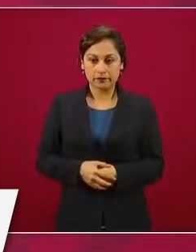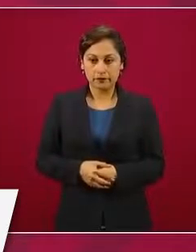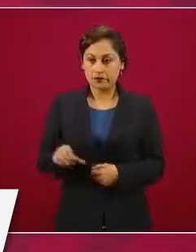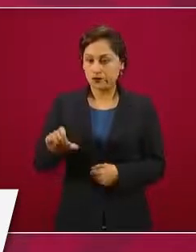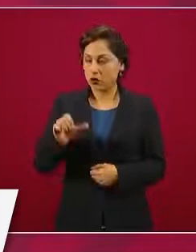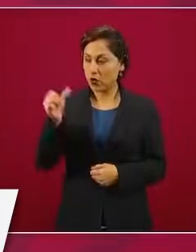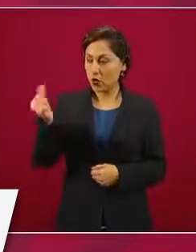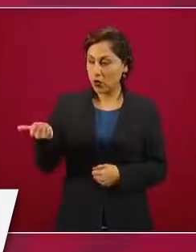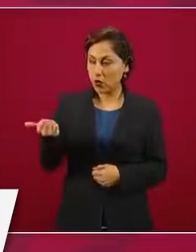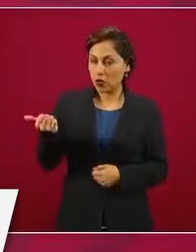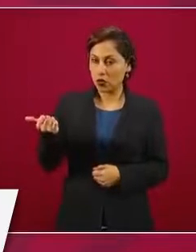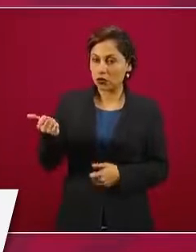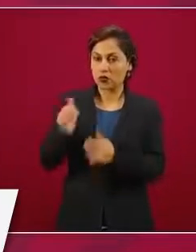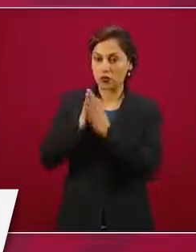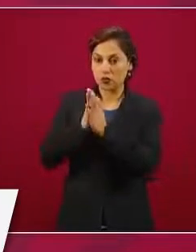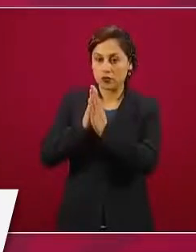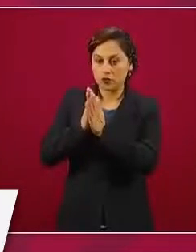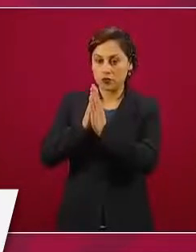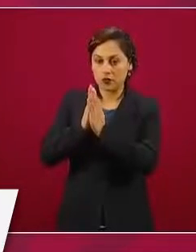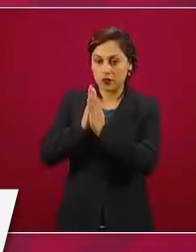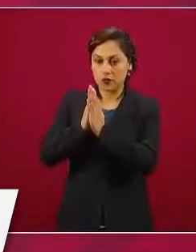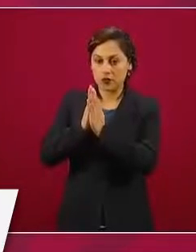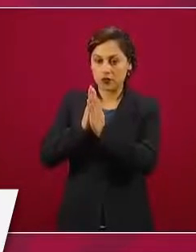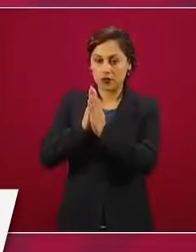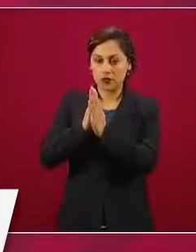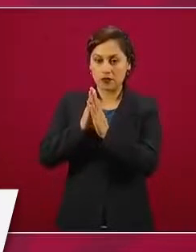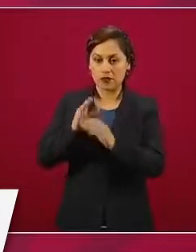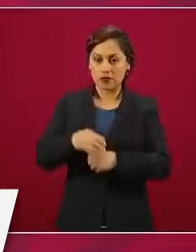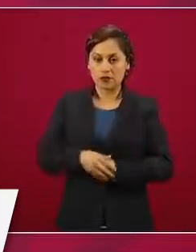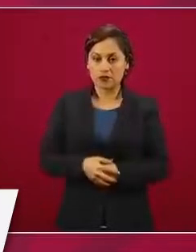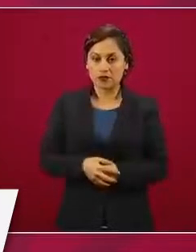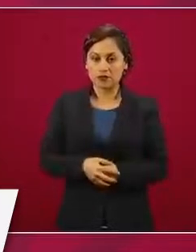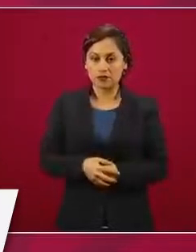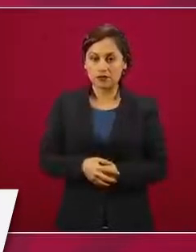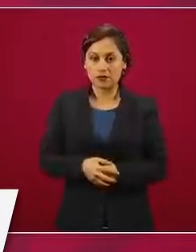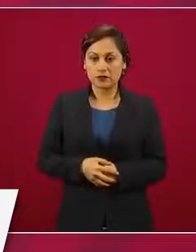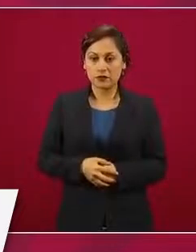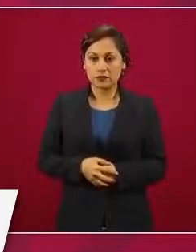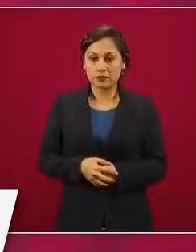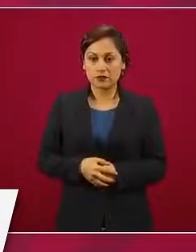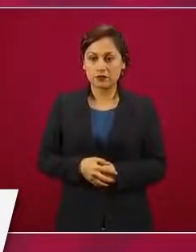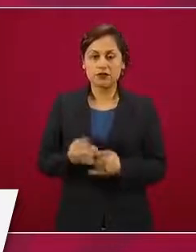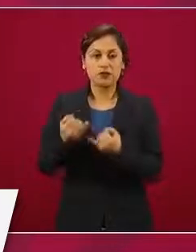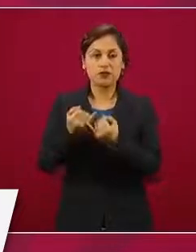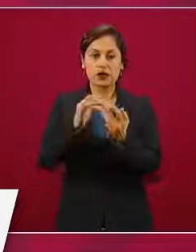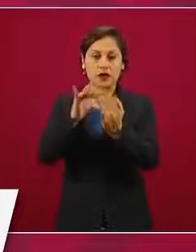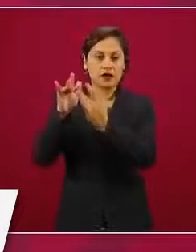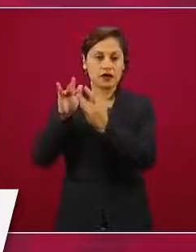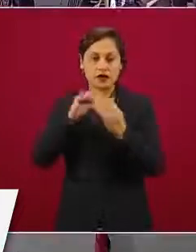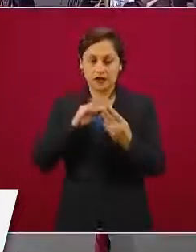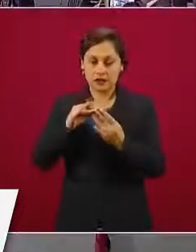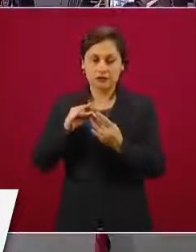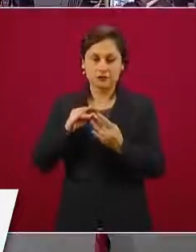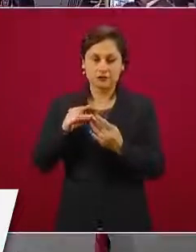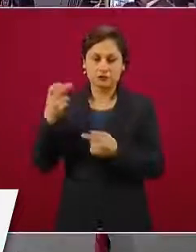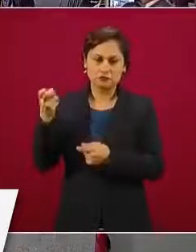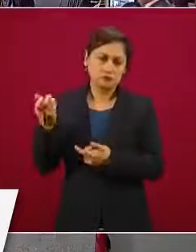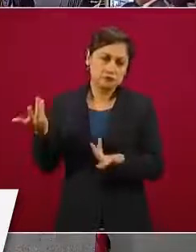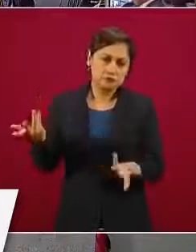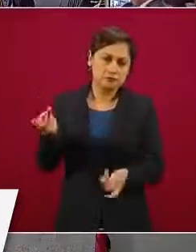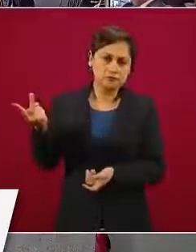los entrega de lo de las redes, tienen.